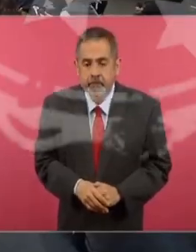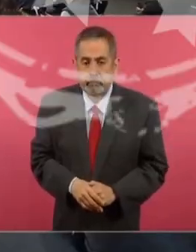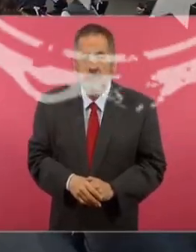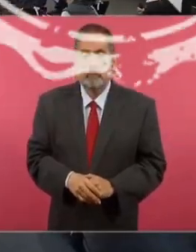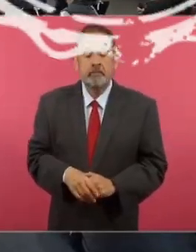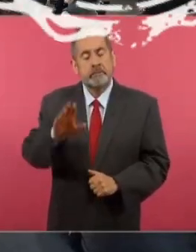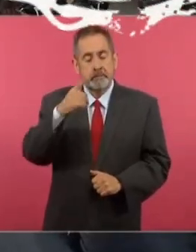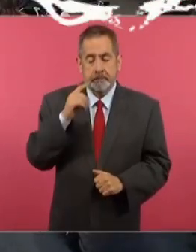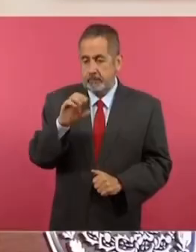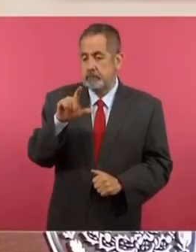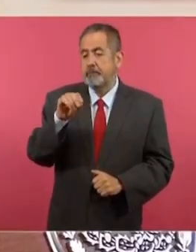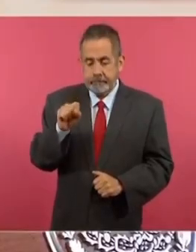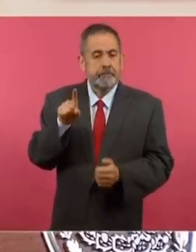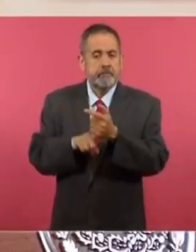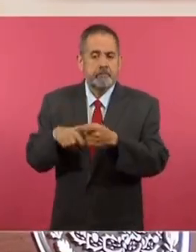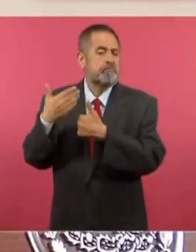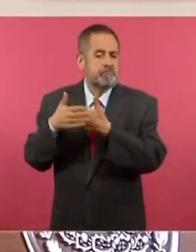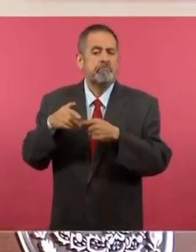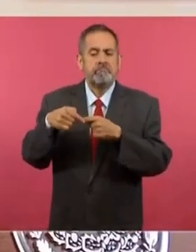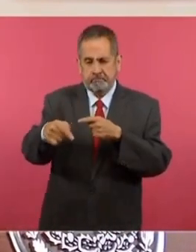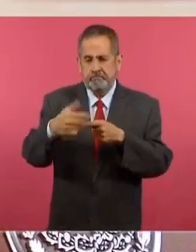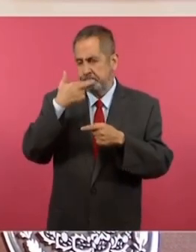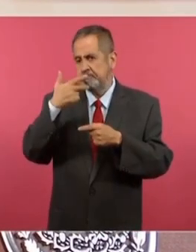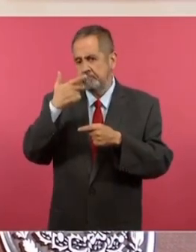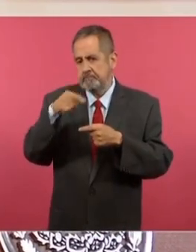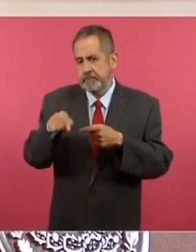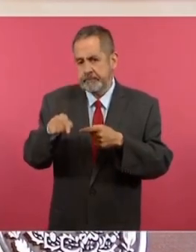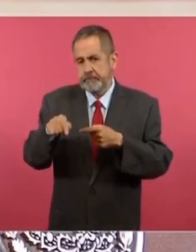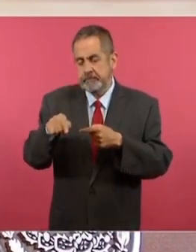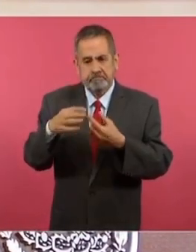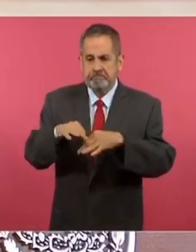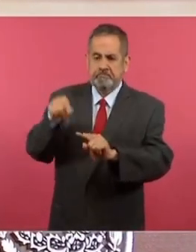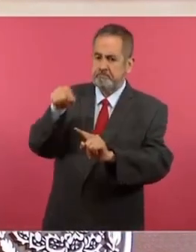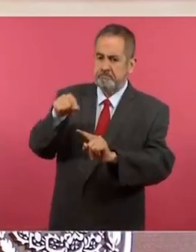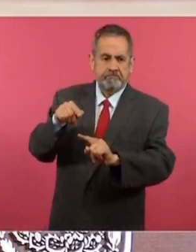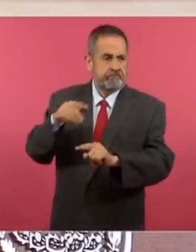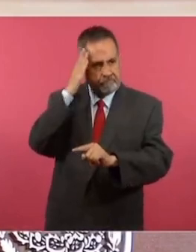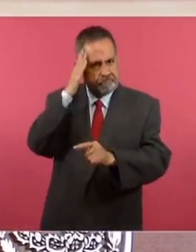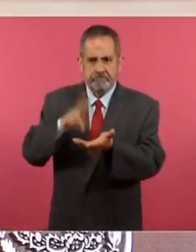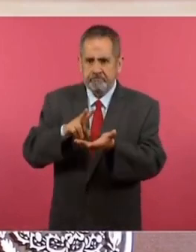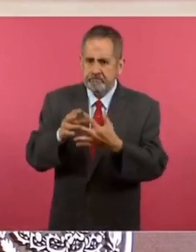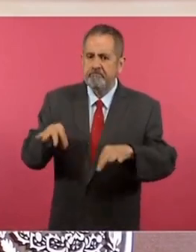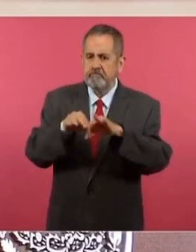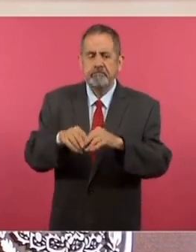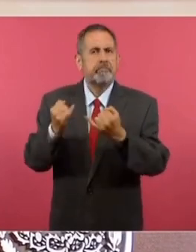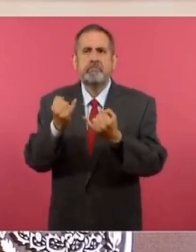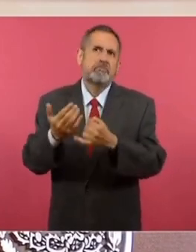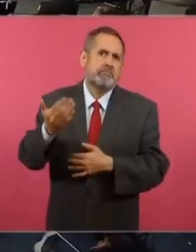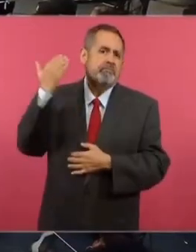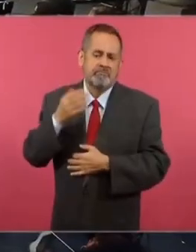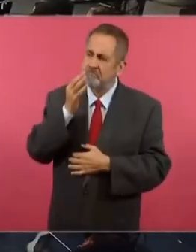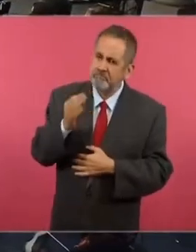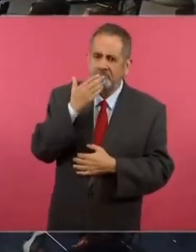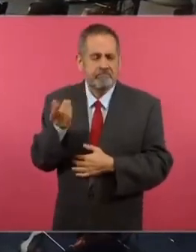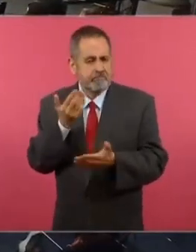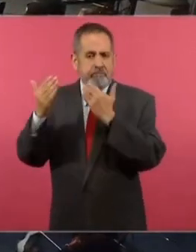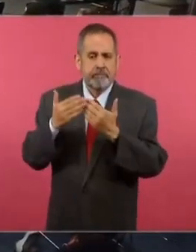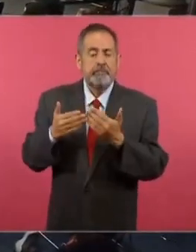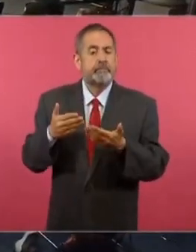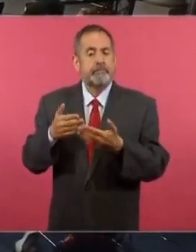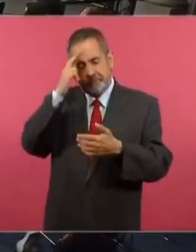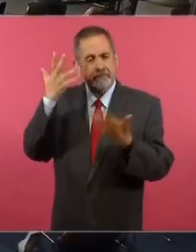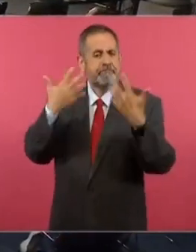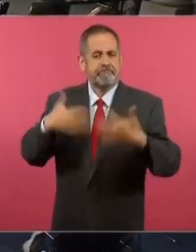Cuatro Cuercos va a adquirir mucha importancia, como en los mejores tiempos cuando se construyeron